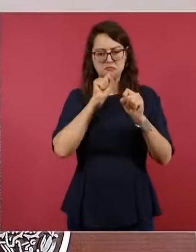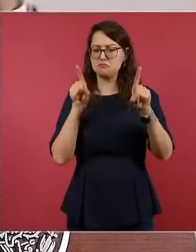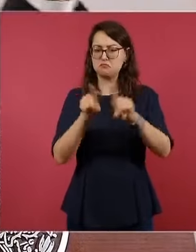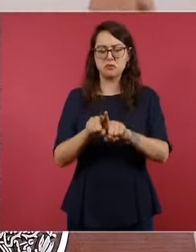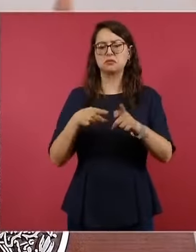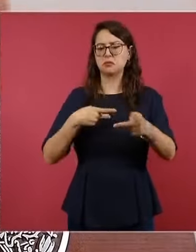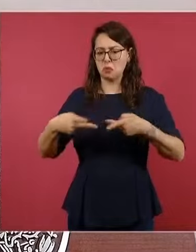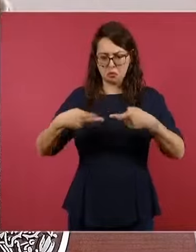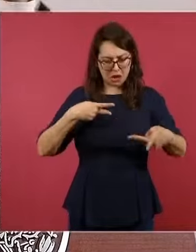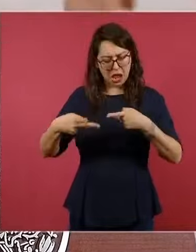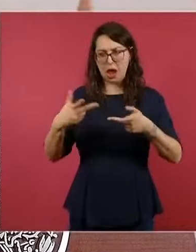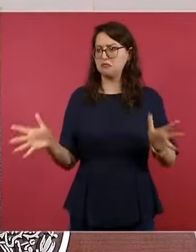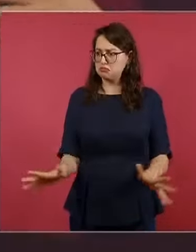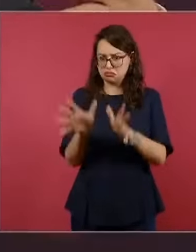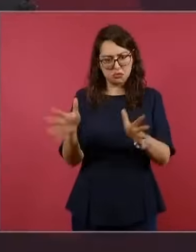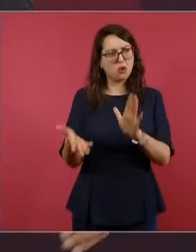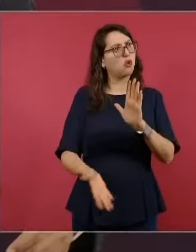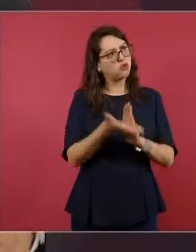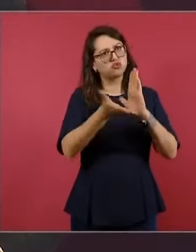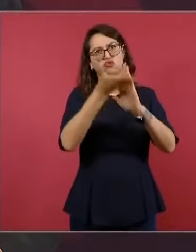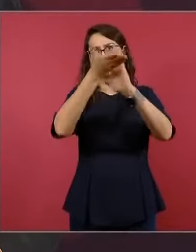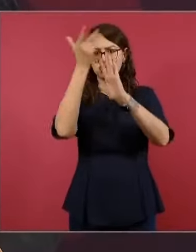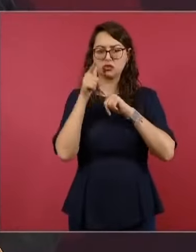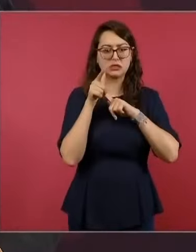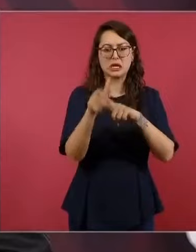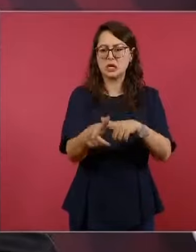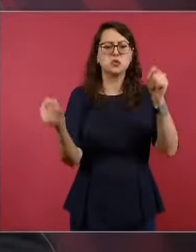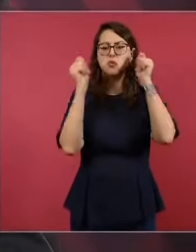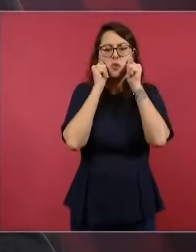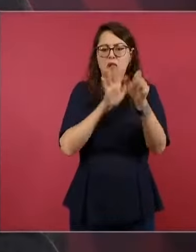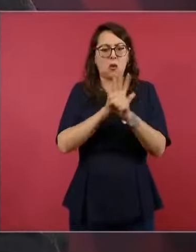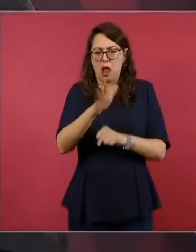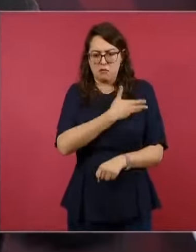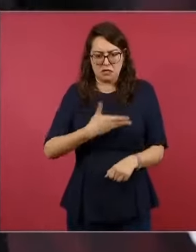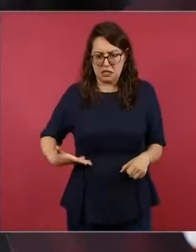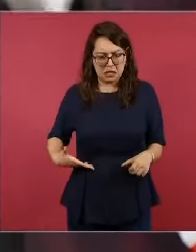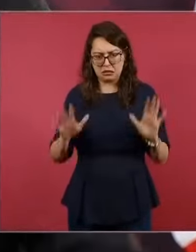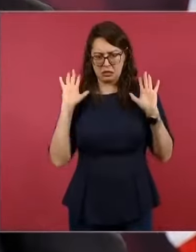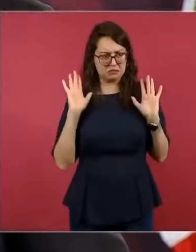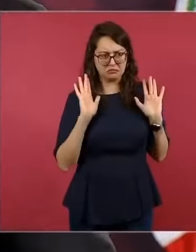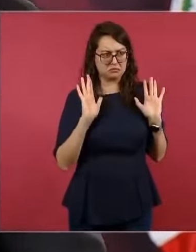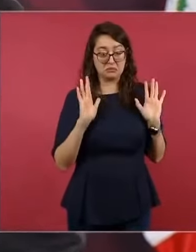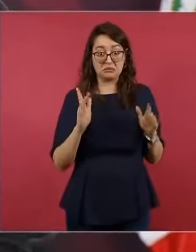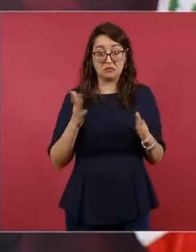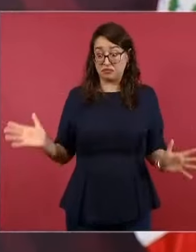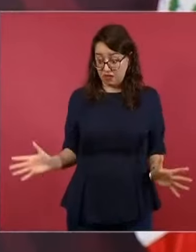van a seguir construyéndose obras. Quien llegue, porque si no,